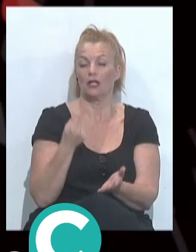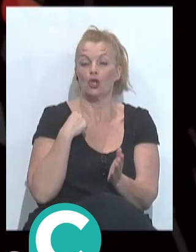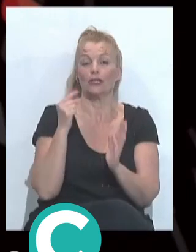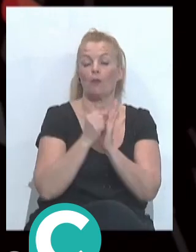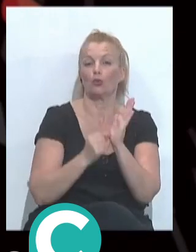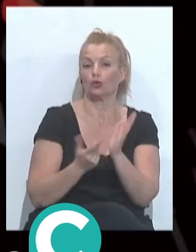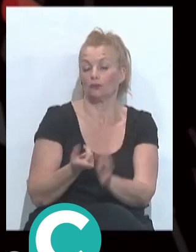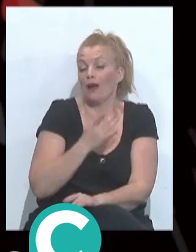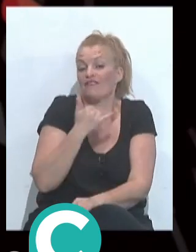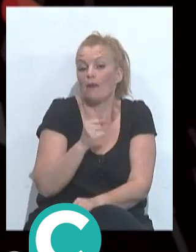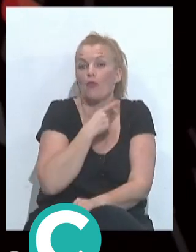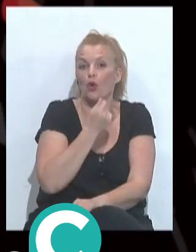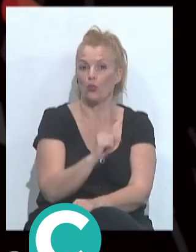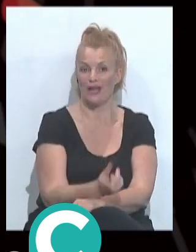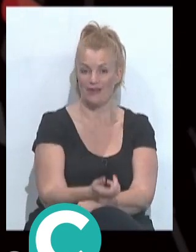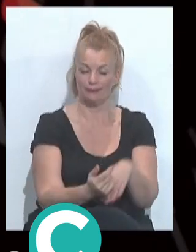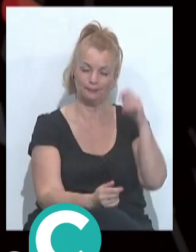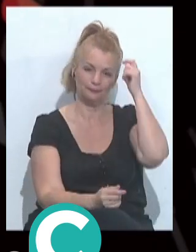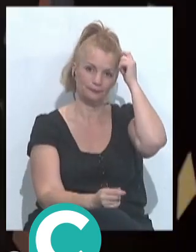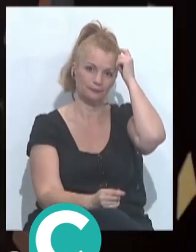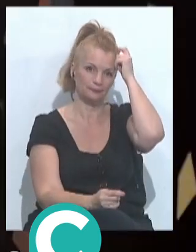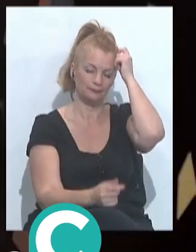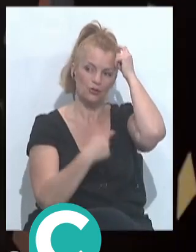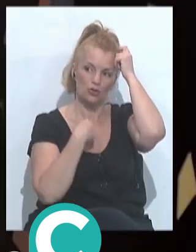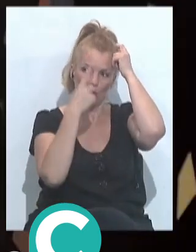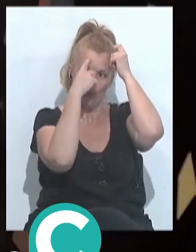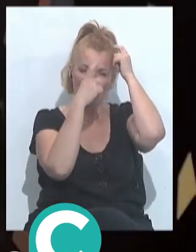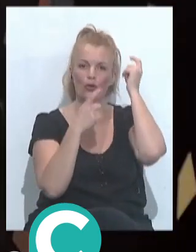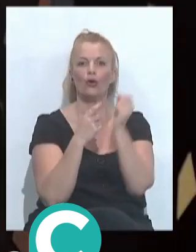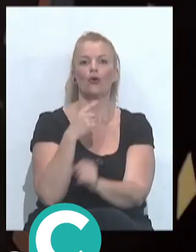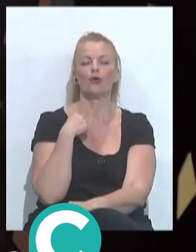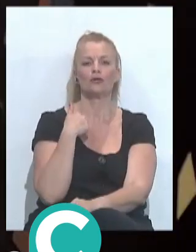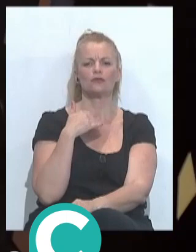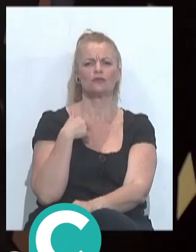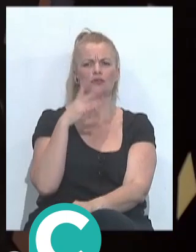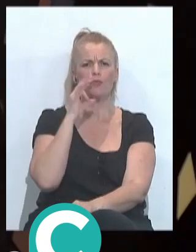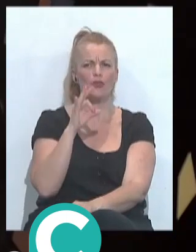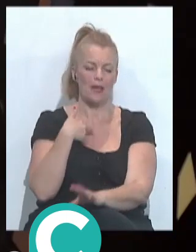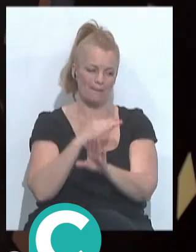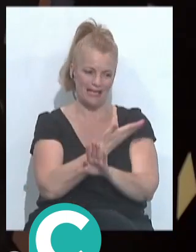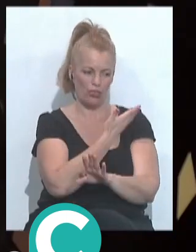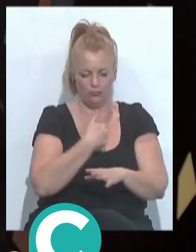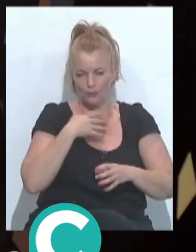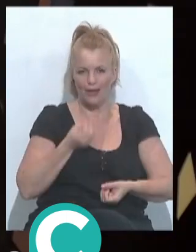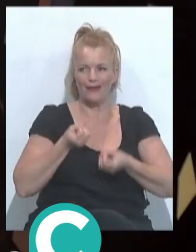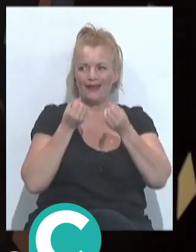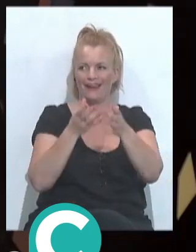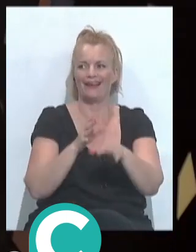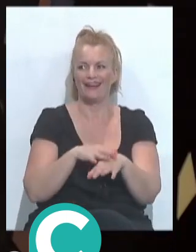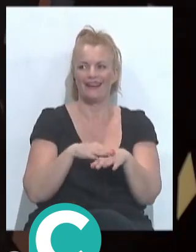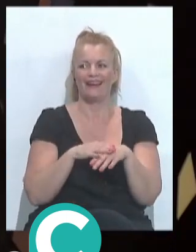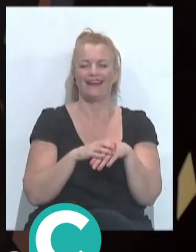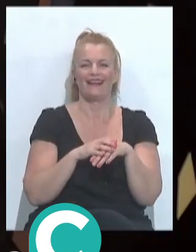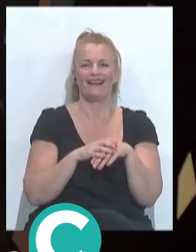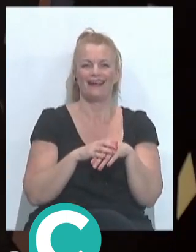cabeza porque no le gustaba yo recuerdo bueno ya como ha pasado se puede contar el año de los dadicadios